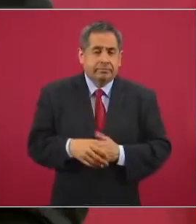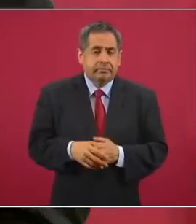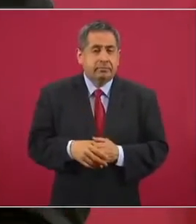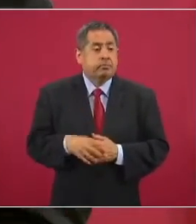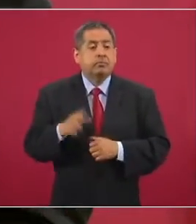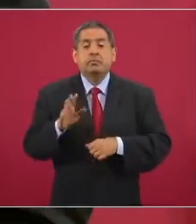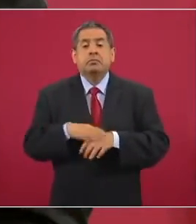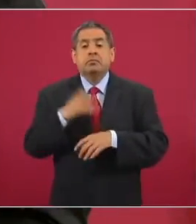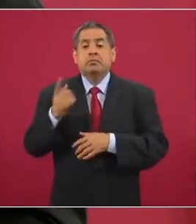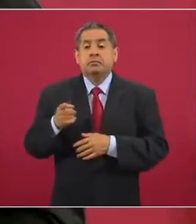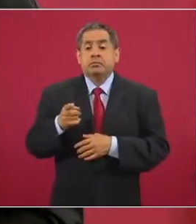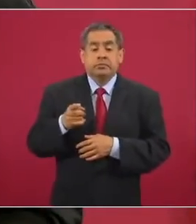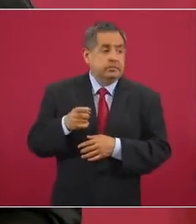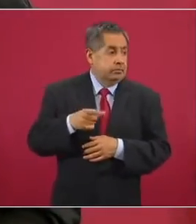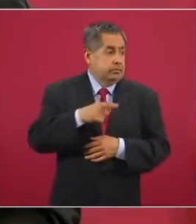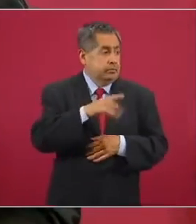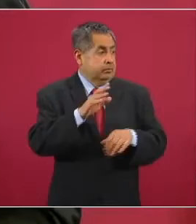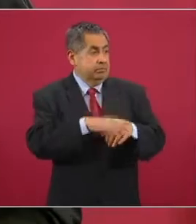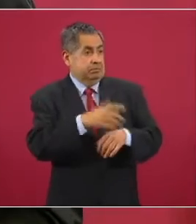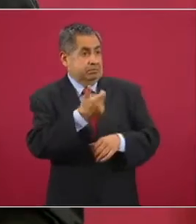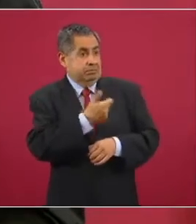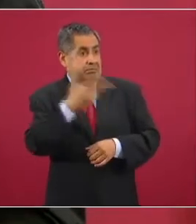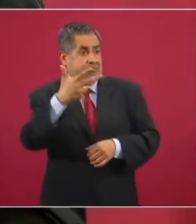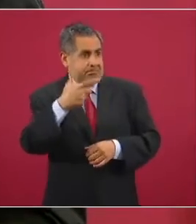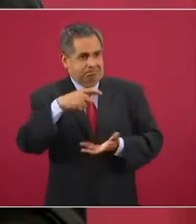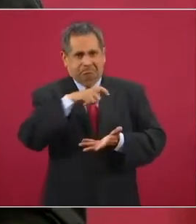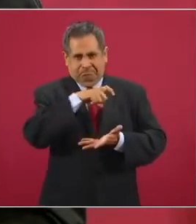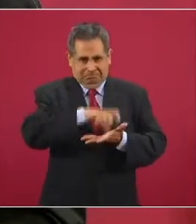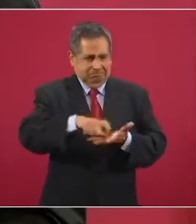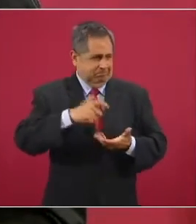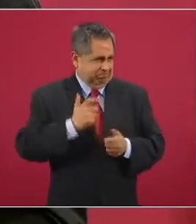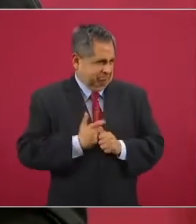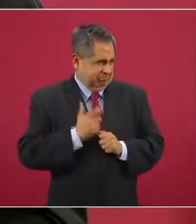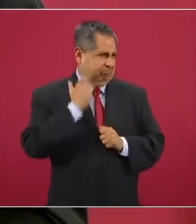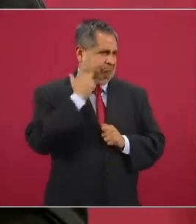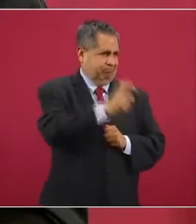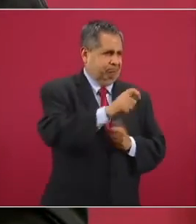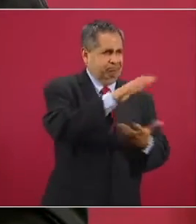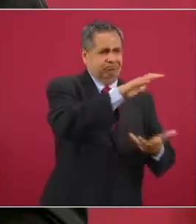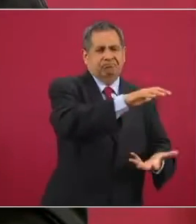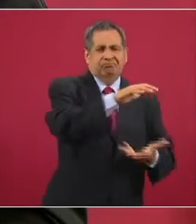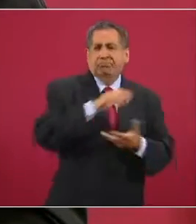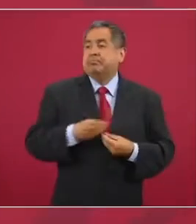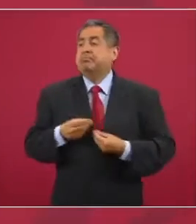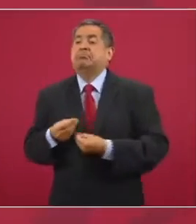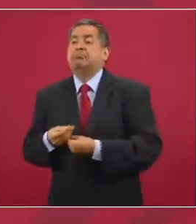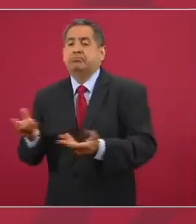compraban a diestra y siniestra a precios elevadísimos.